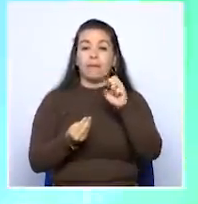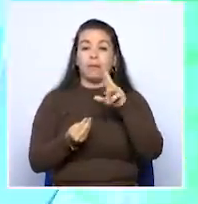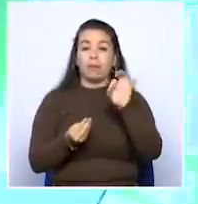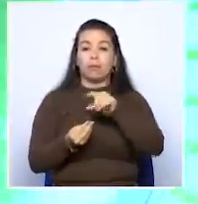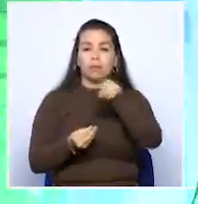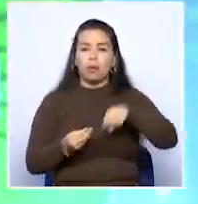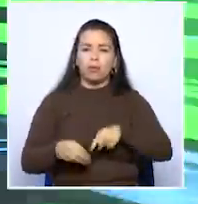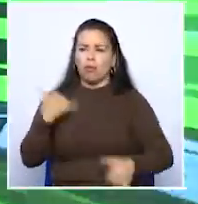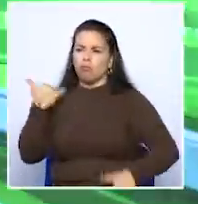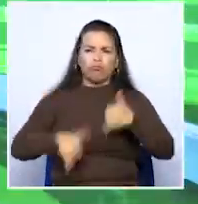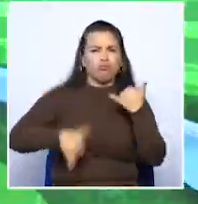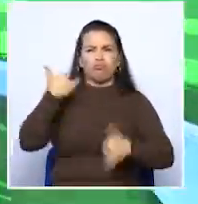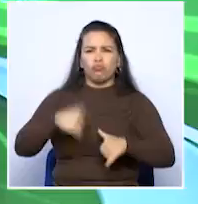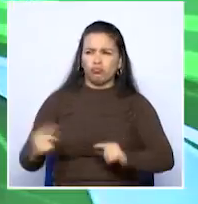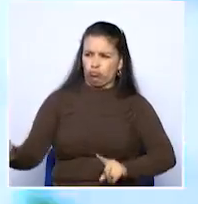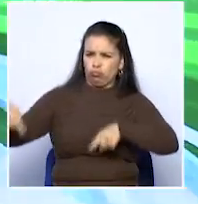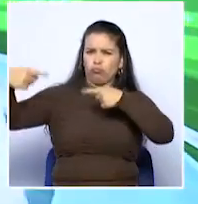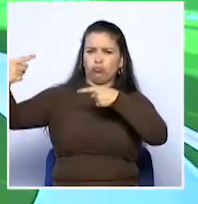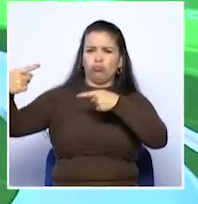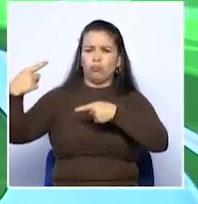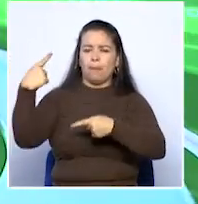para debutar ante Búcaros.